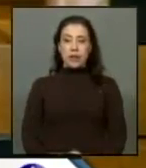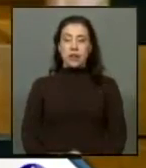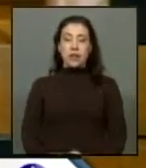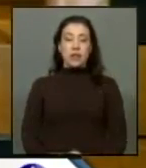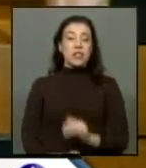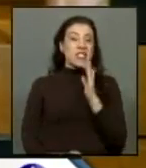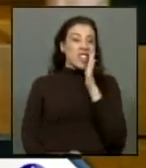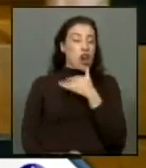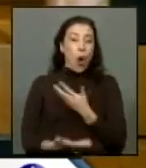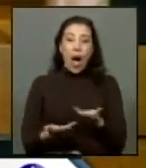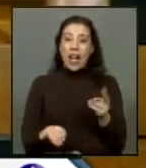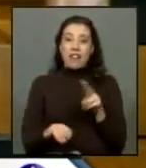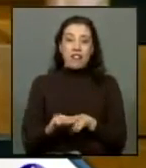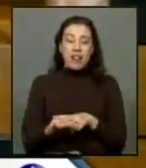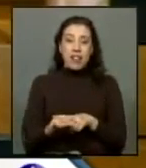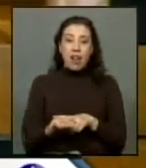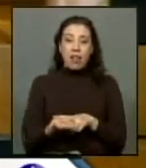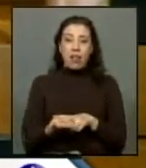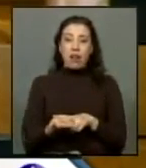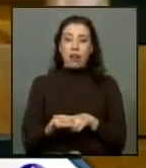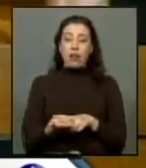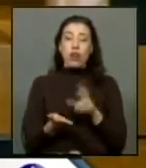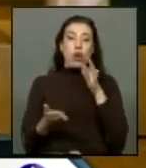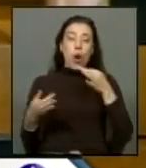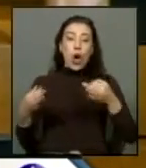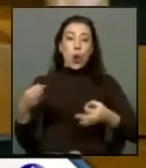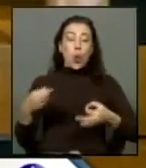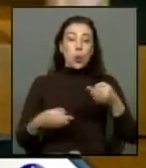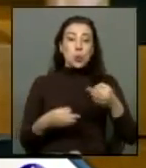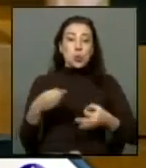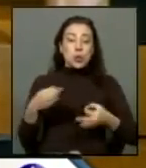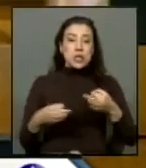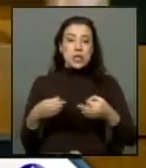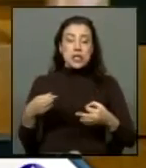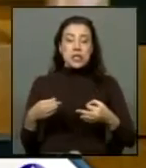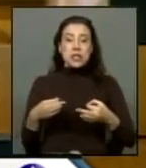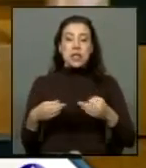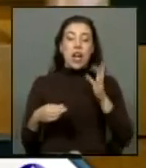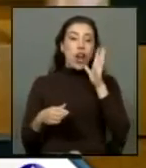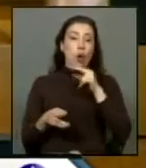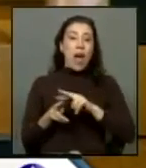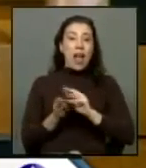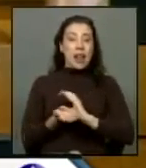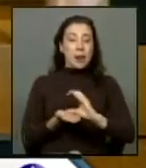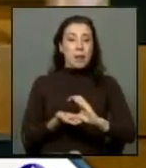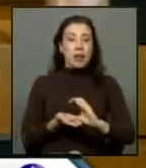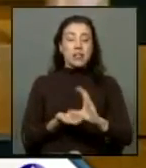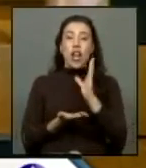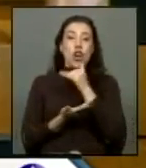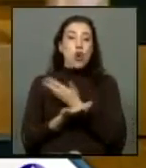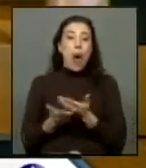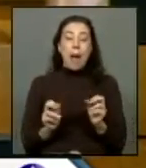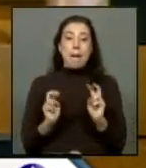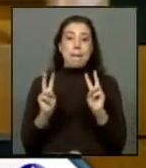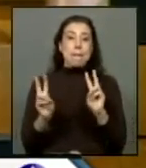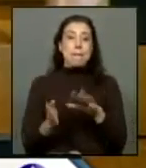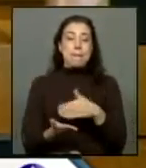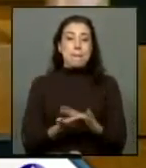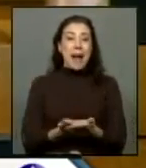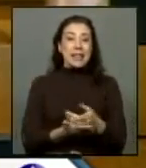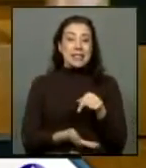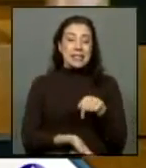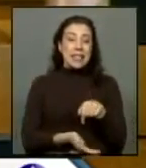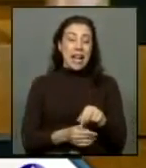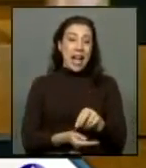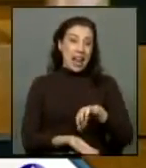no haya verdad mientras no haya justicia y mientras no haya reparación no habrá paz en este país